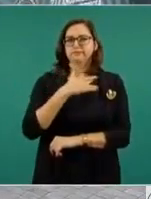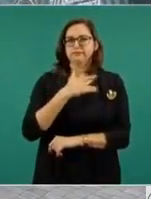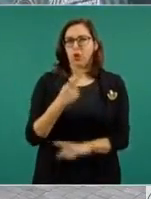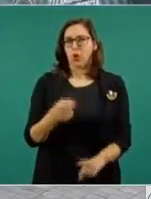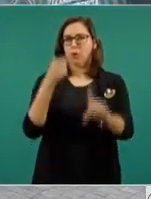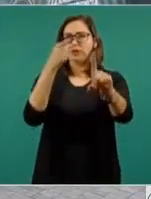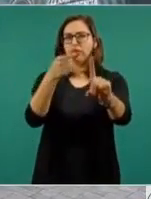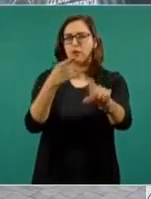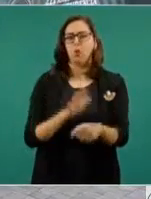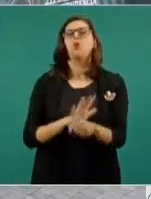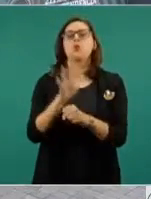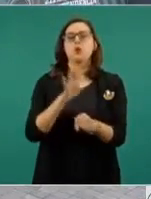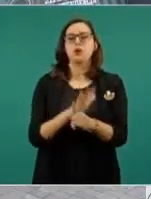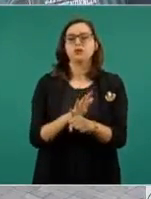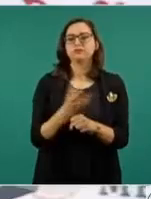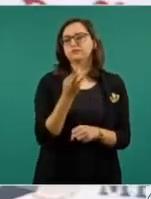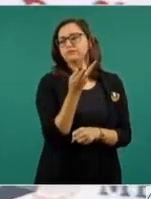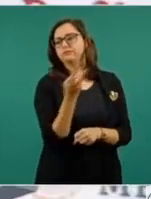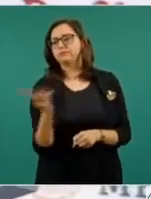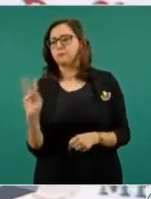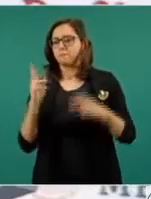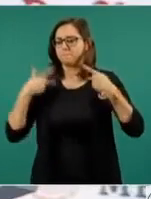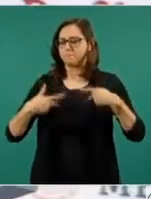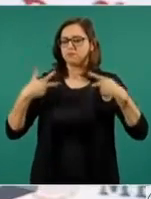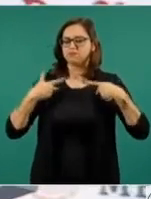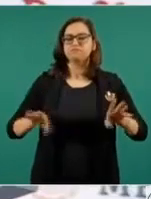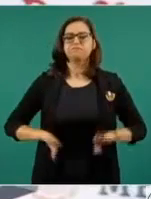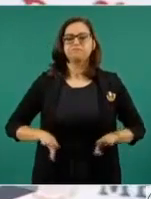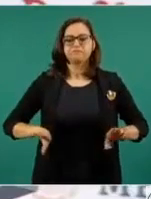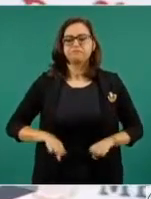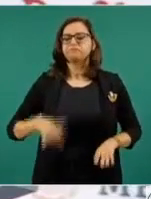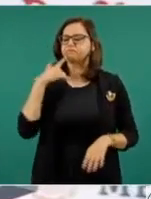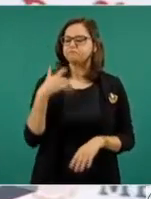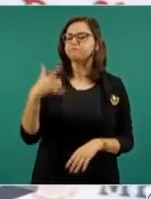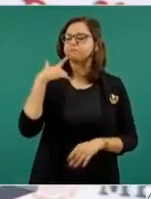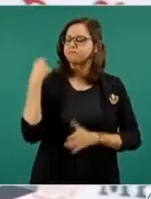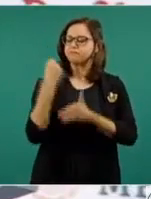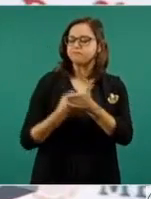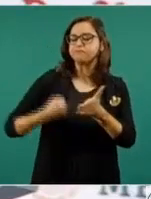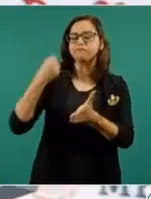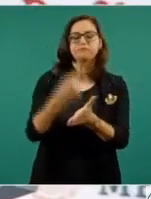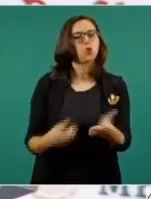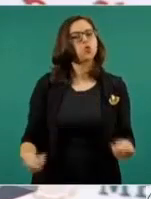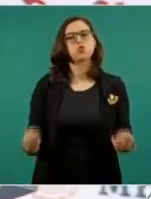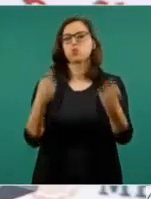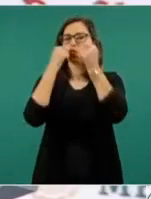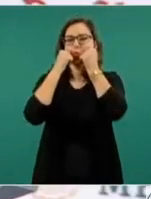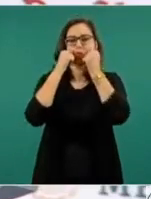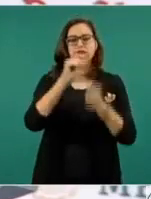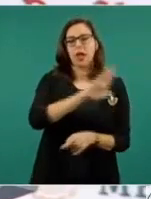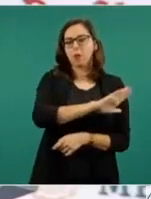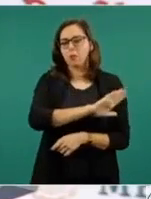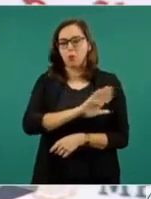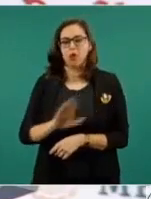esfuerzo y la convicción de quienes incluso a costa de su propia vida tuvieron el valor de